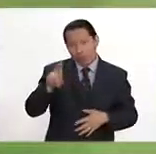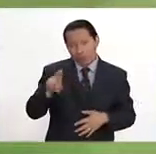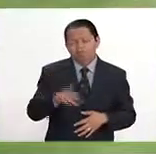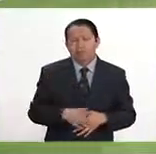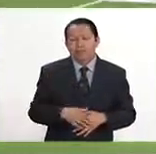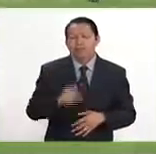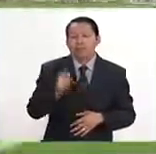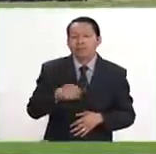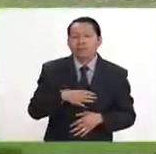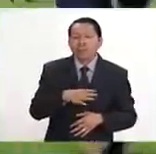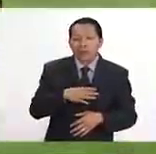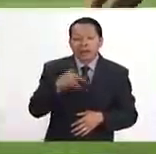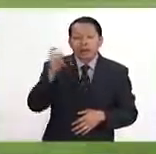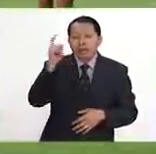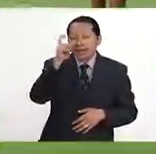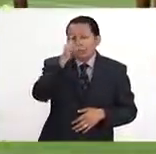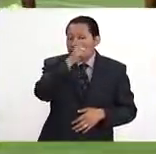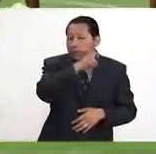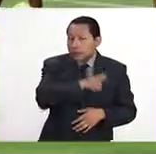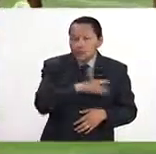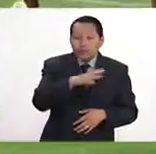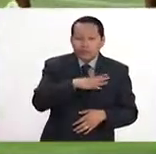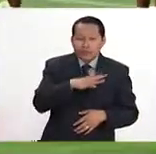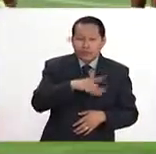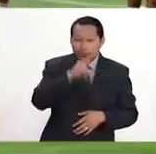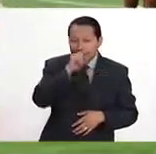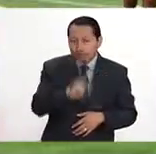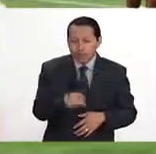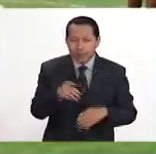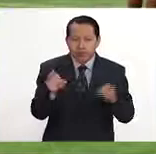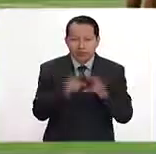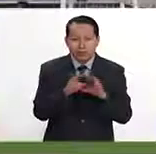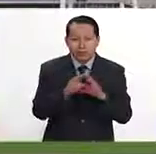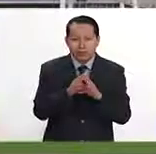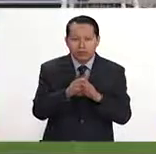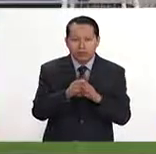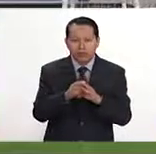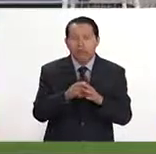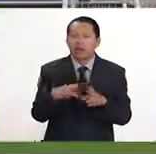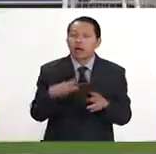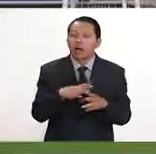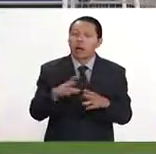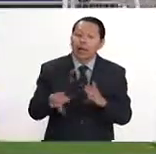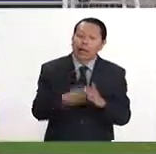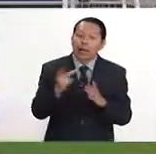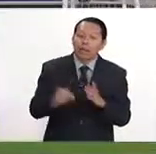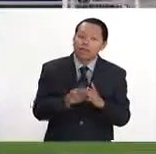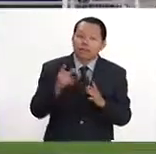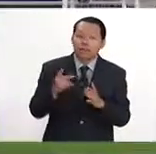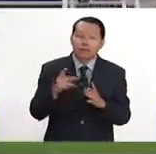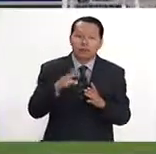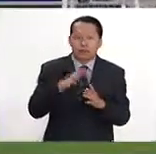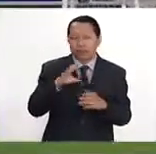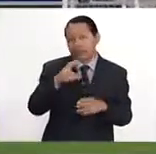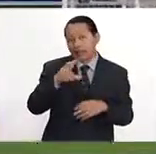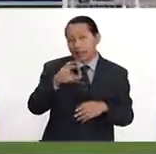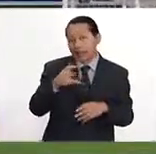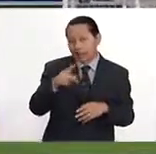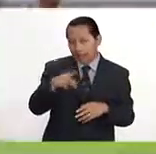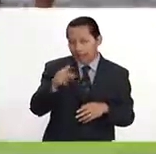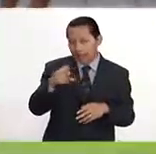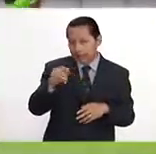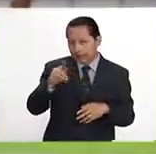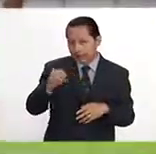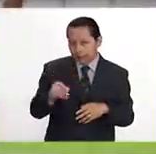Pumas. Va a ser un partido dificilísimo y en el cual, pues, todo una vez más recaerá en Crack Castillo. ¿Será él